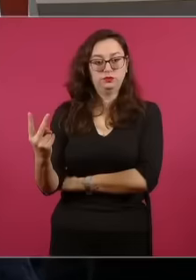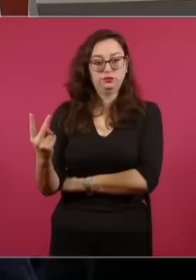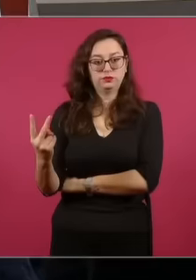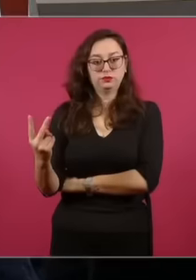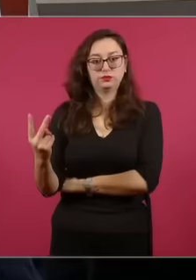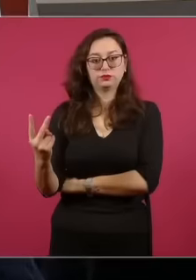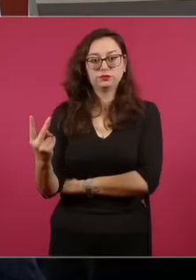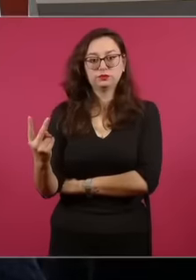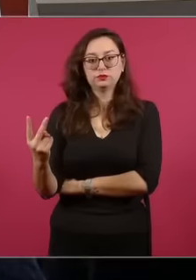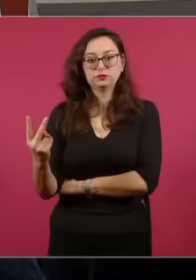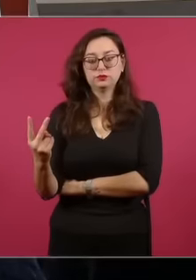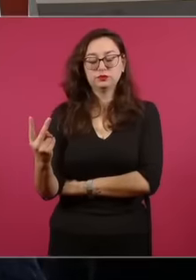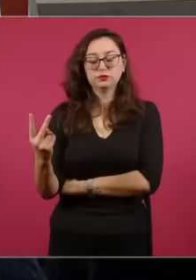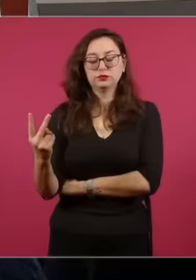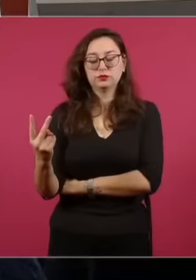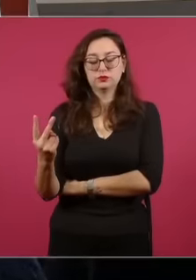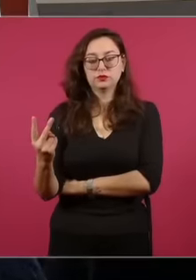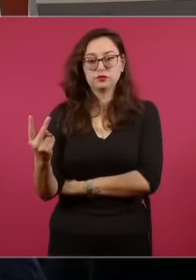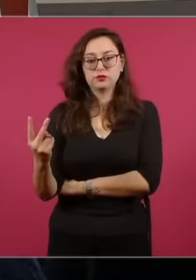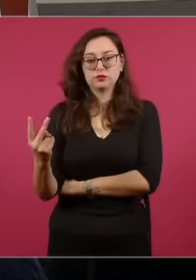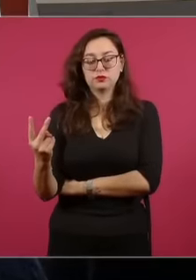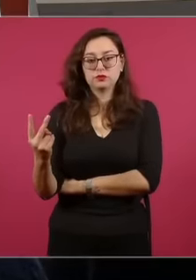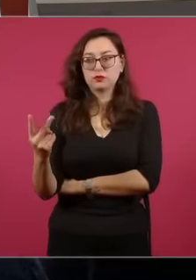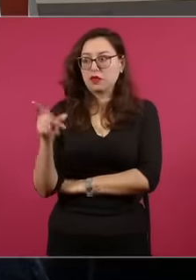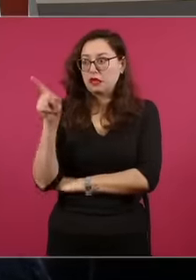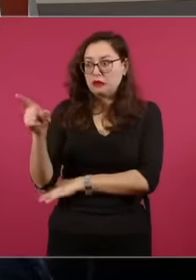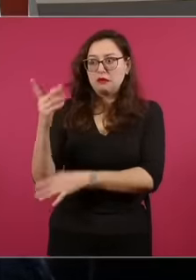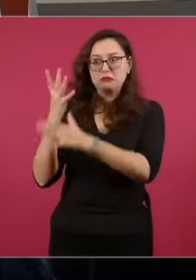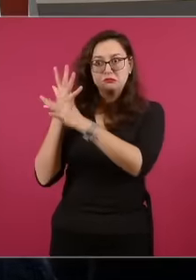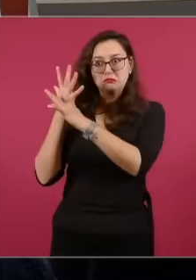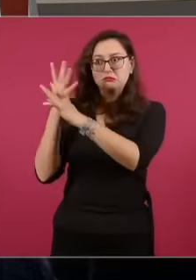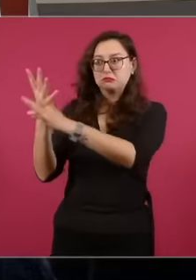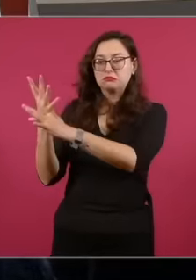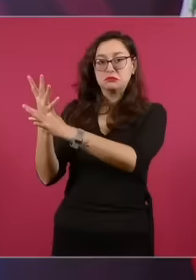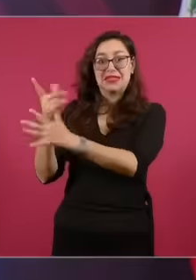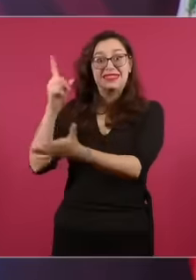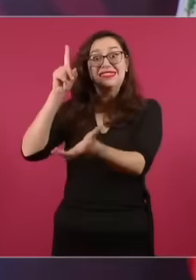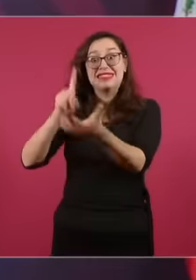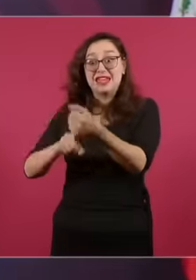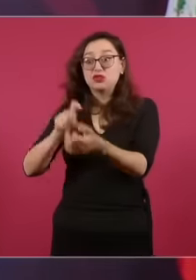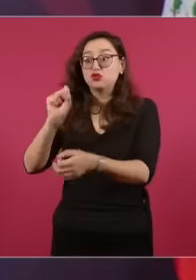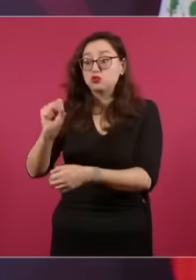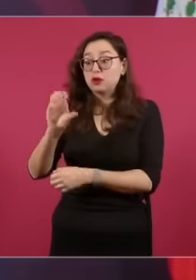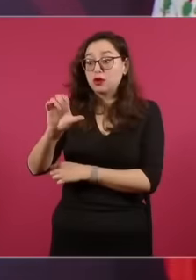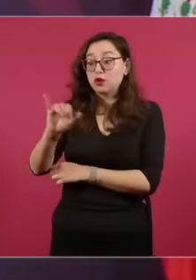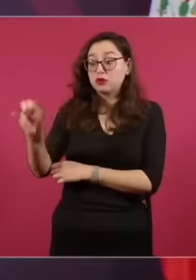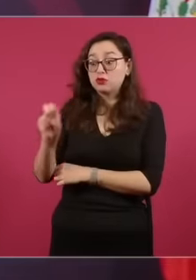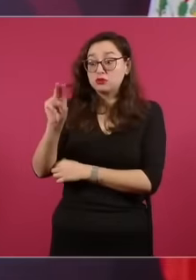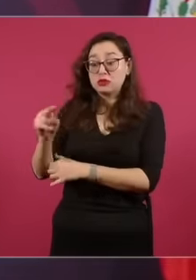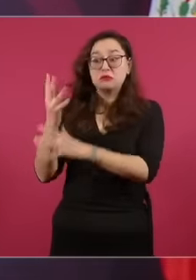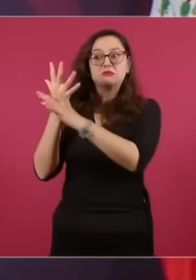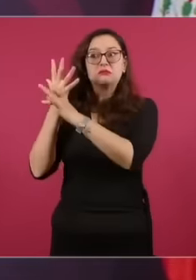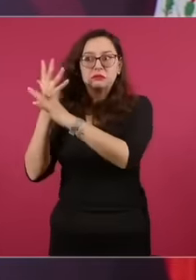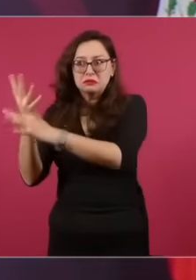las jurisprudencias sobre el mismo tema